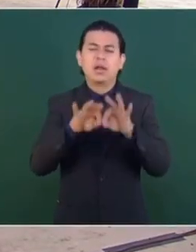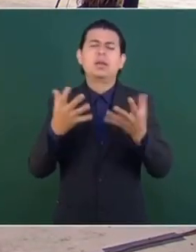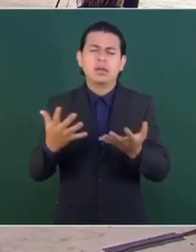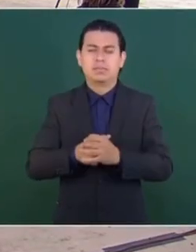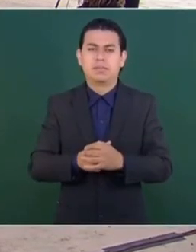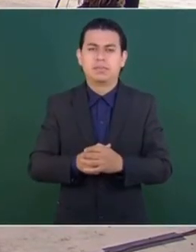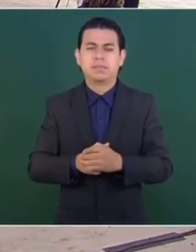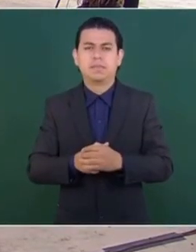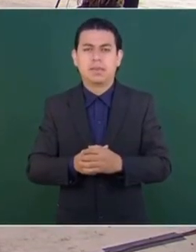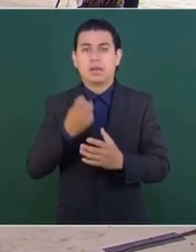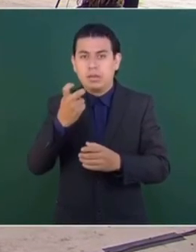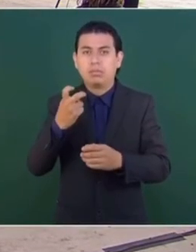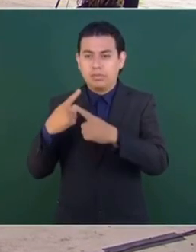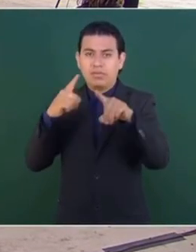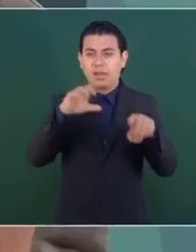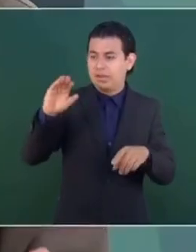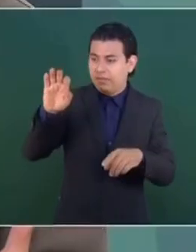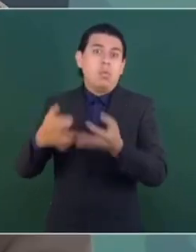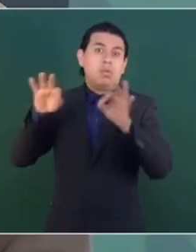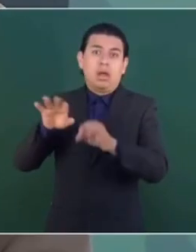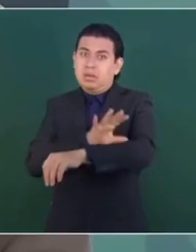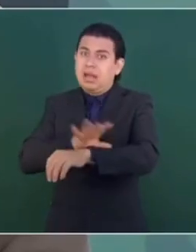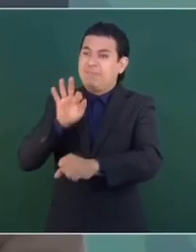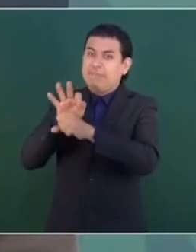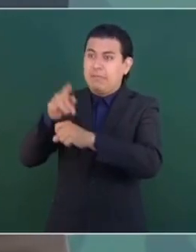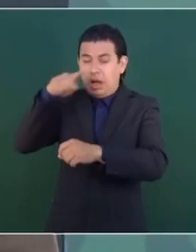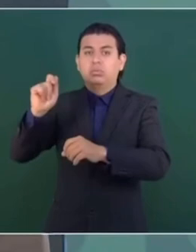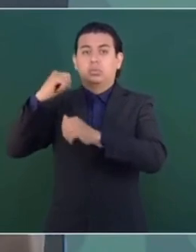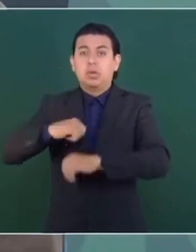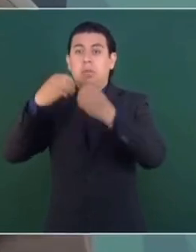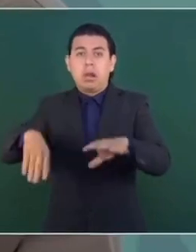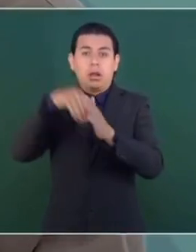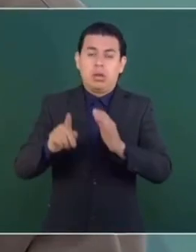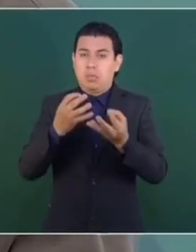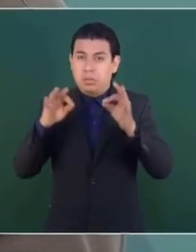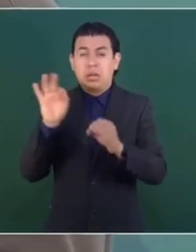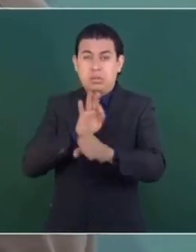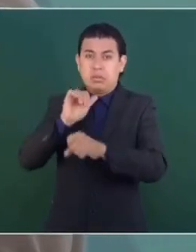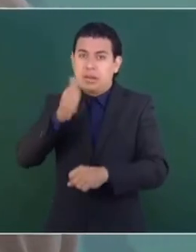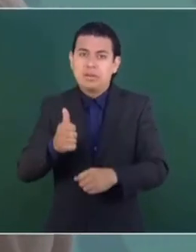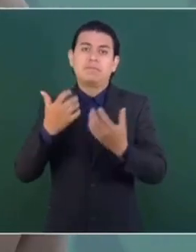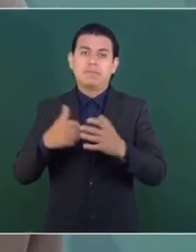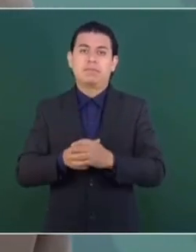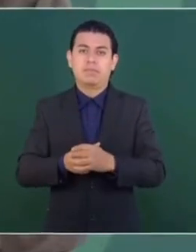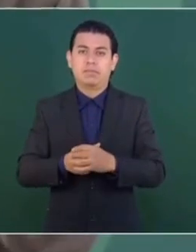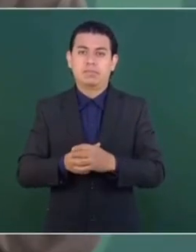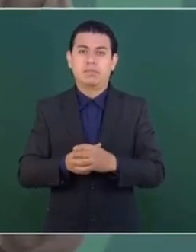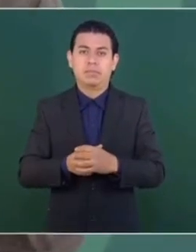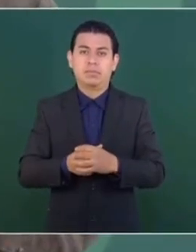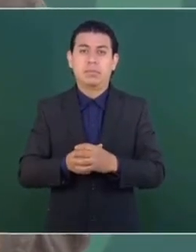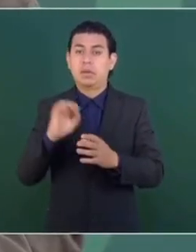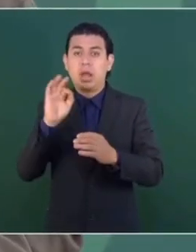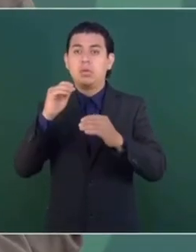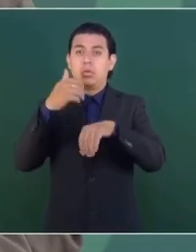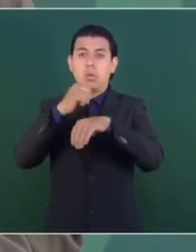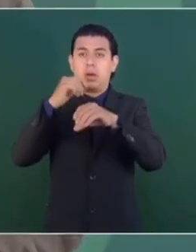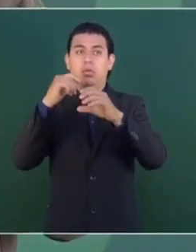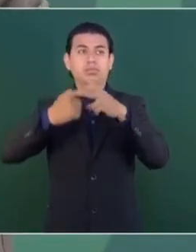fortalecer a la Comisión Federal de Electricidad. Si no existe un organismo regulador